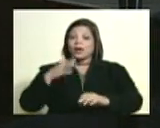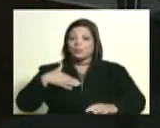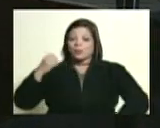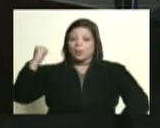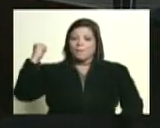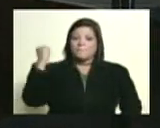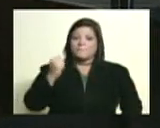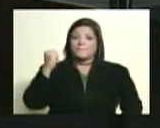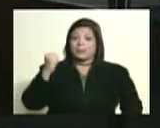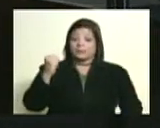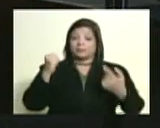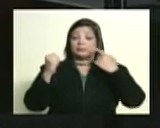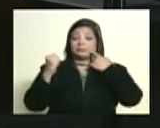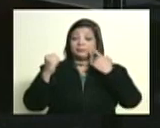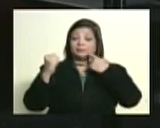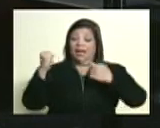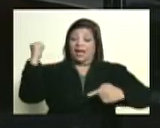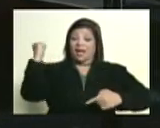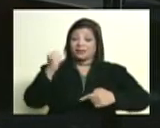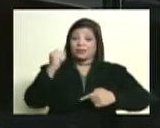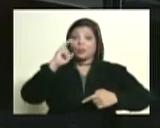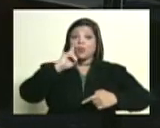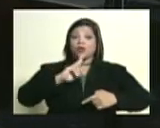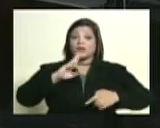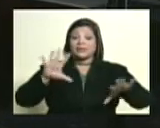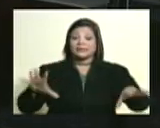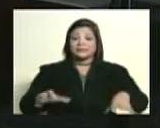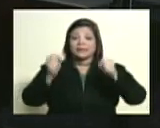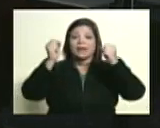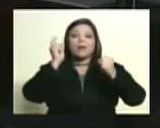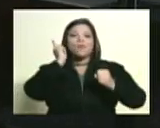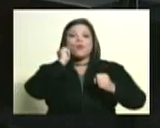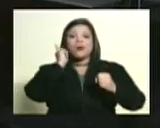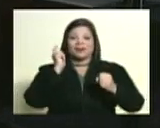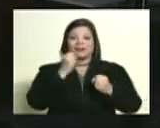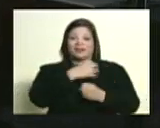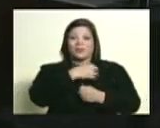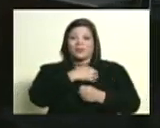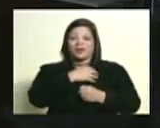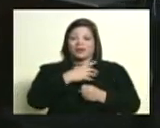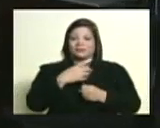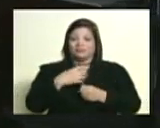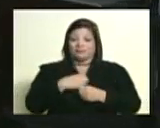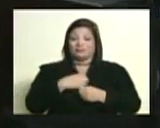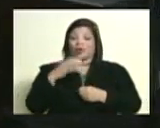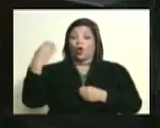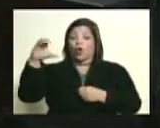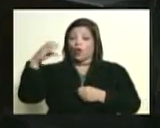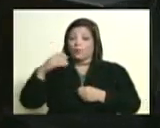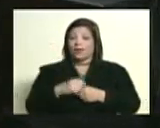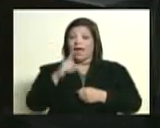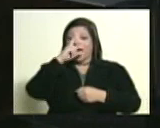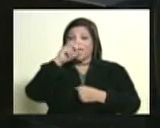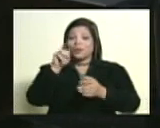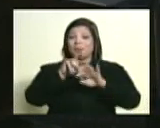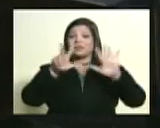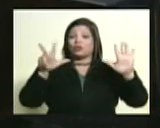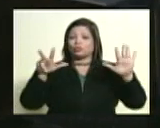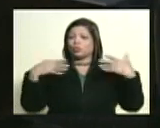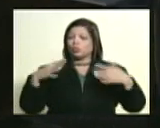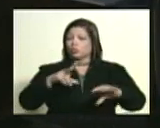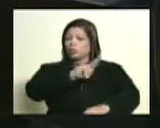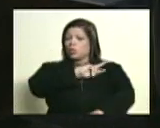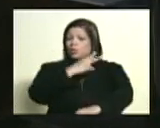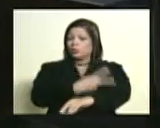magnicidio de asesinato a Bolívar donde Manuela lo salva en septiembre en Bogotá en el año 28 estaban desatadas todas las